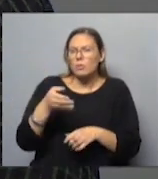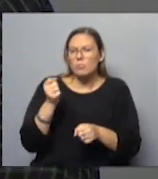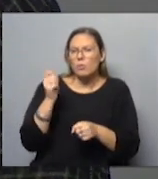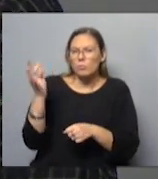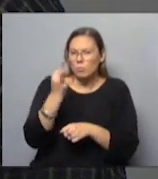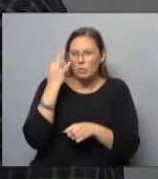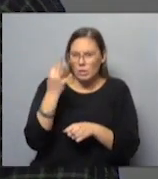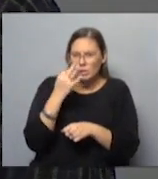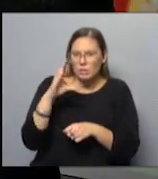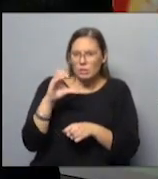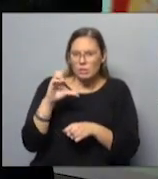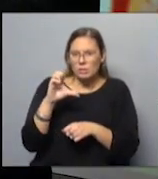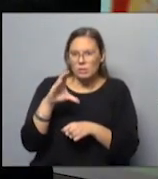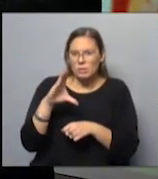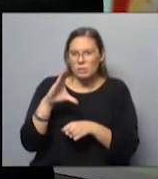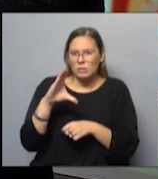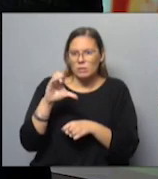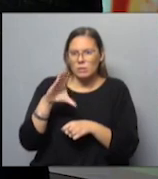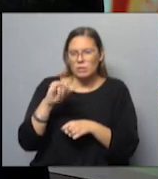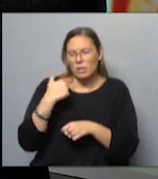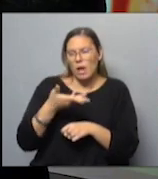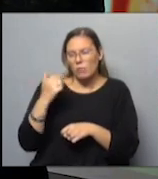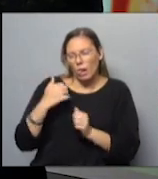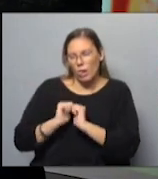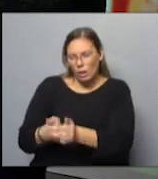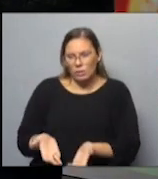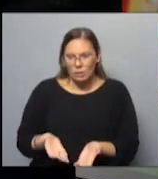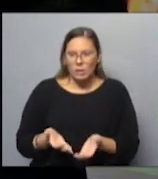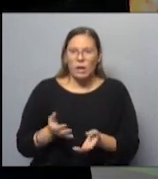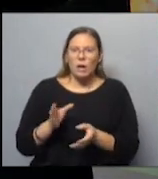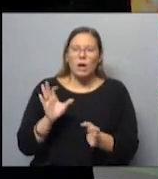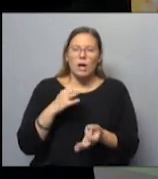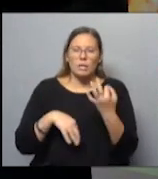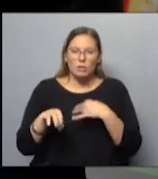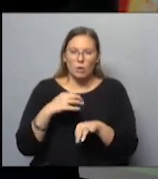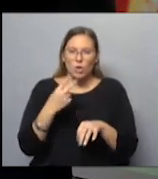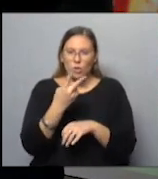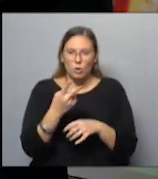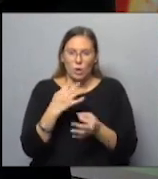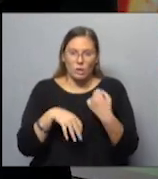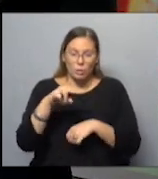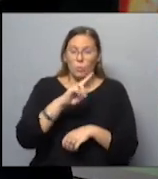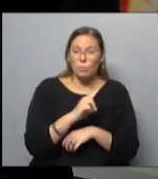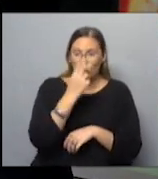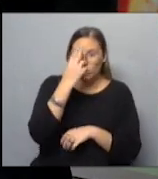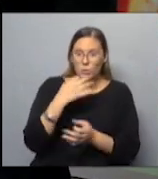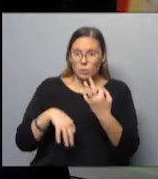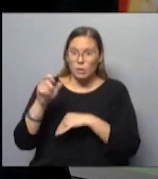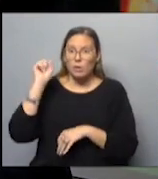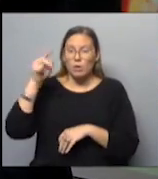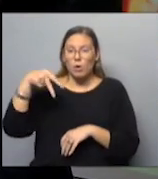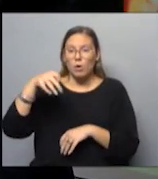Cecilia había ido, a mí me llevó en la valija, a hacer un workshop. elenco de la obra hay dos elencos, hay un elenco uruguayo y hay un elenco noruego.